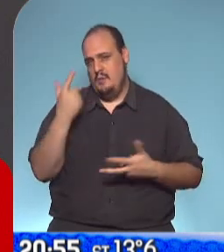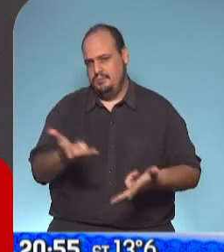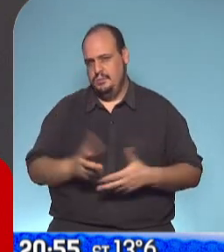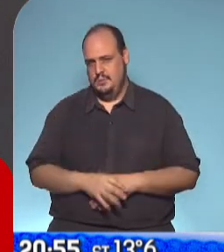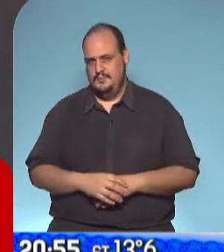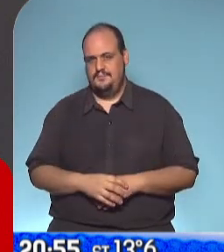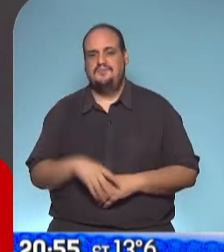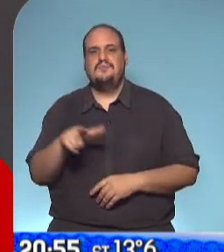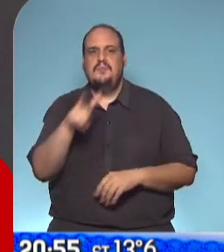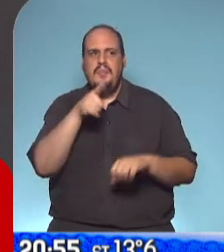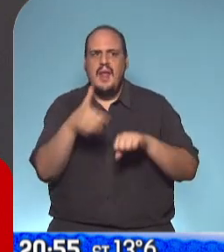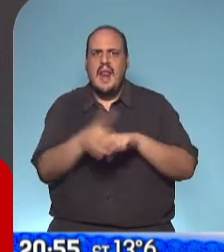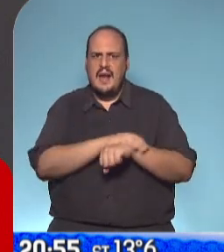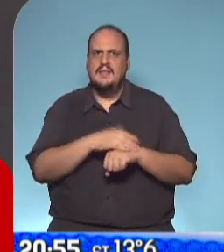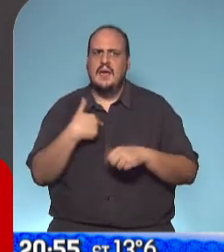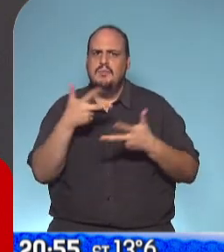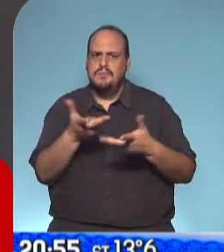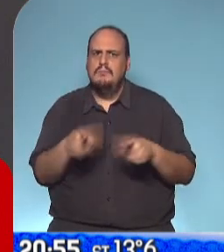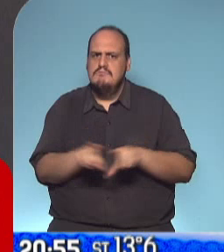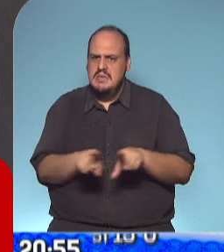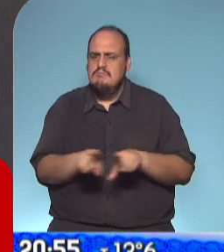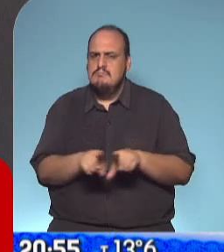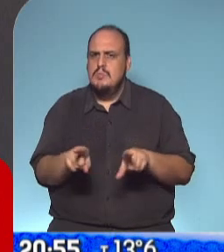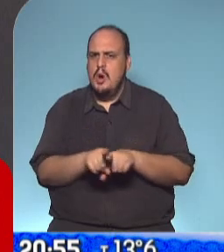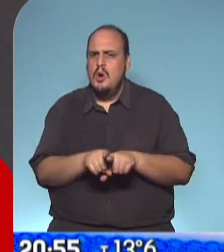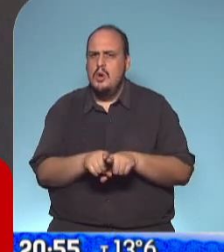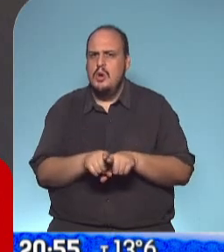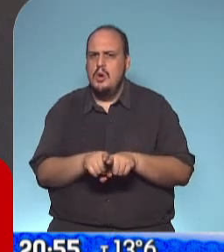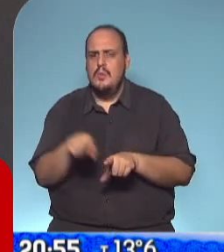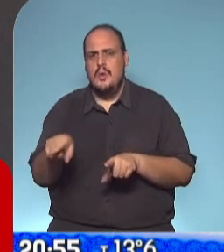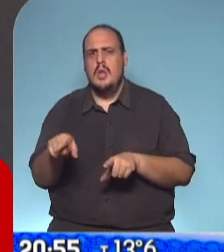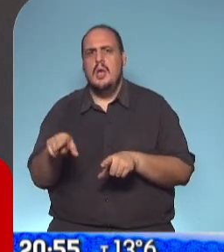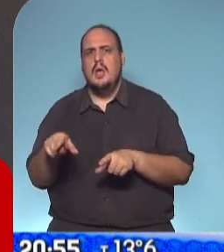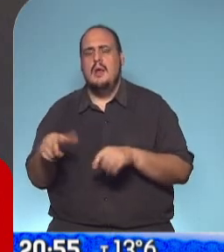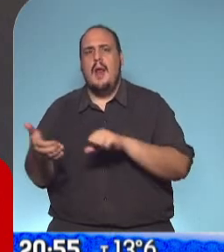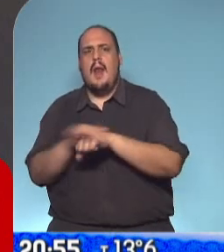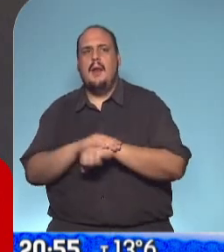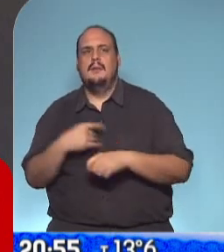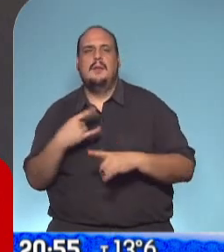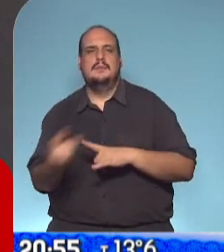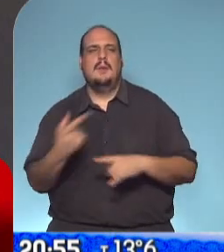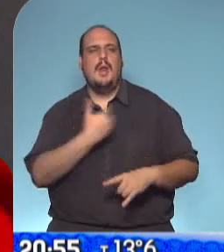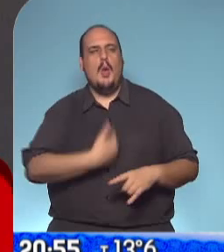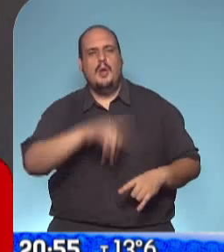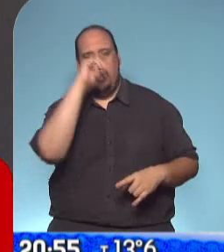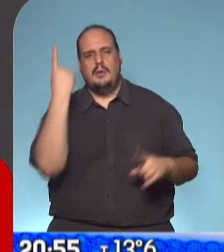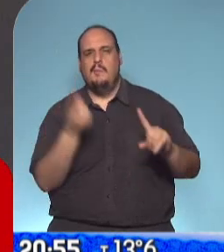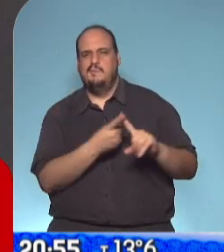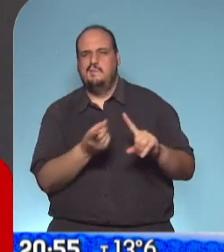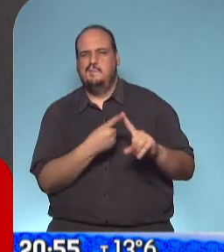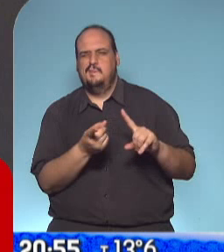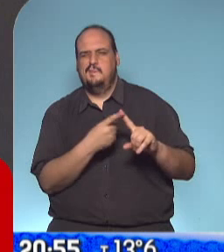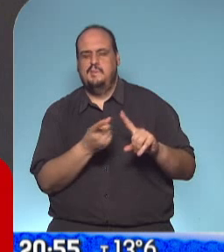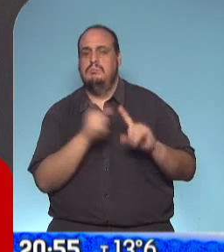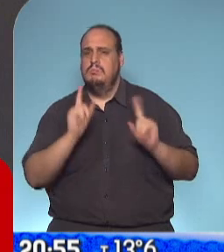y me parece que en Larreta se repite un poco esto porque todo el tiempo muestra su sintonía con el gobierno nacional en tomar las mismas